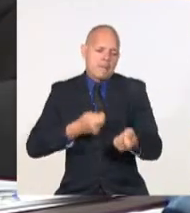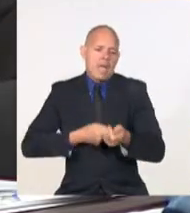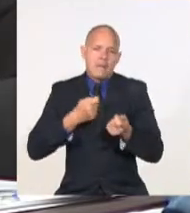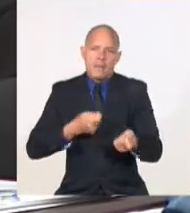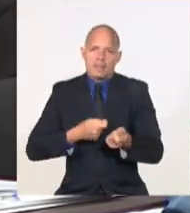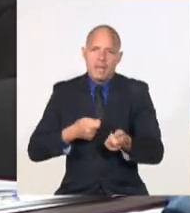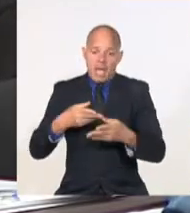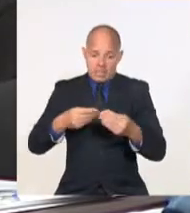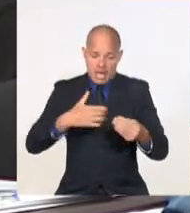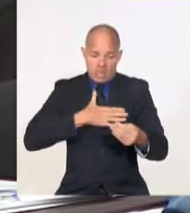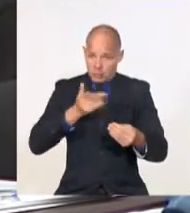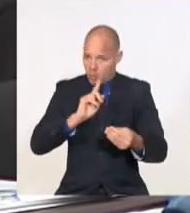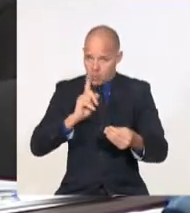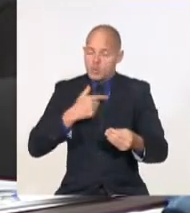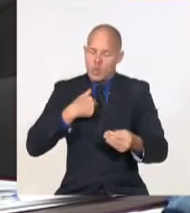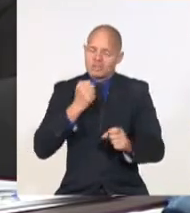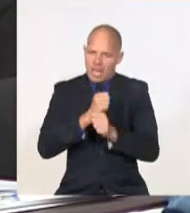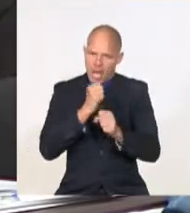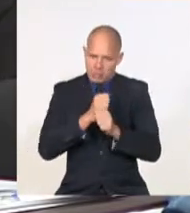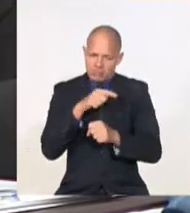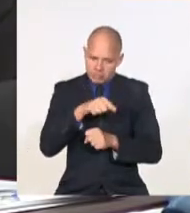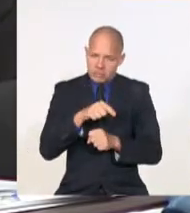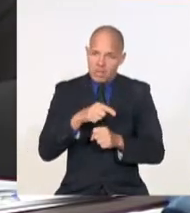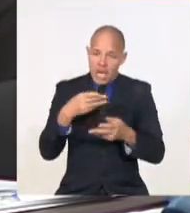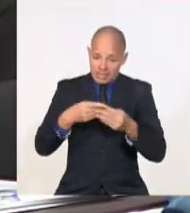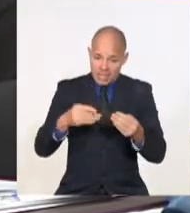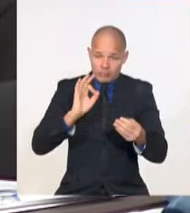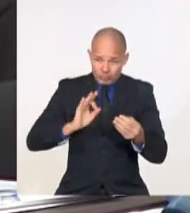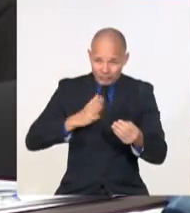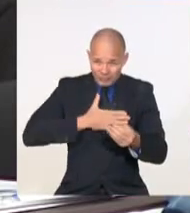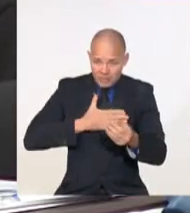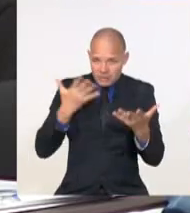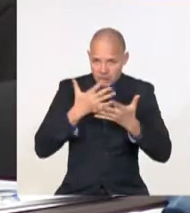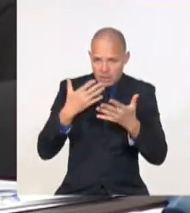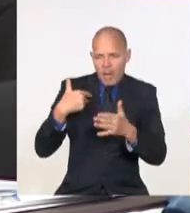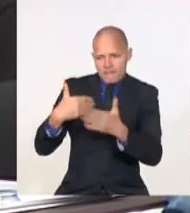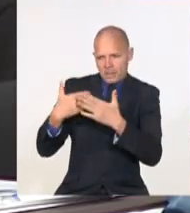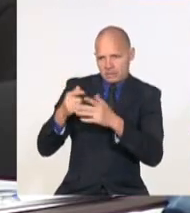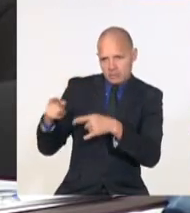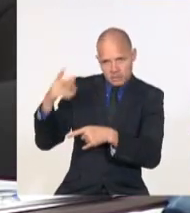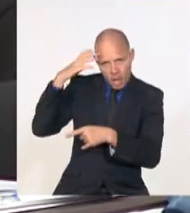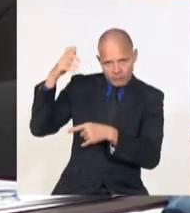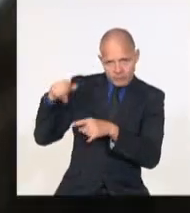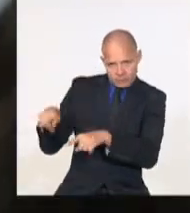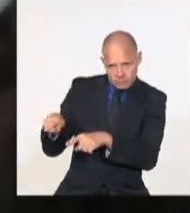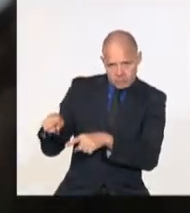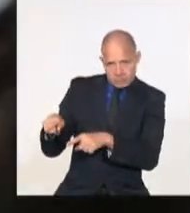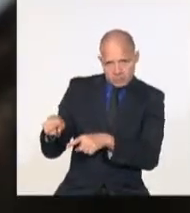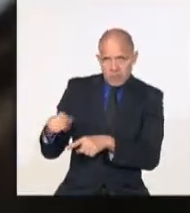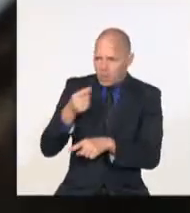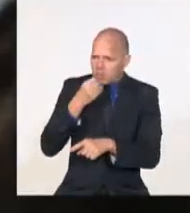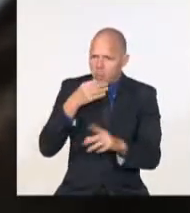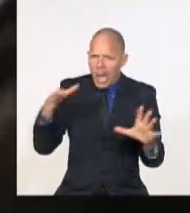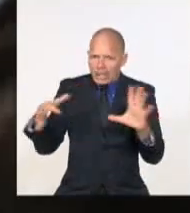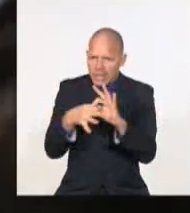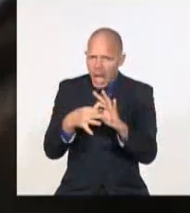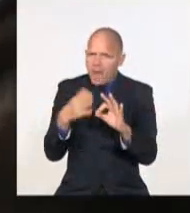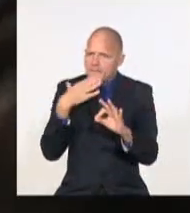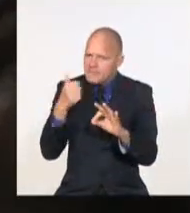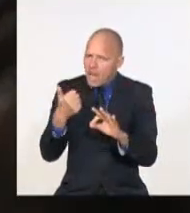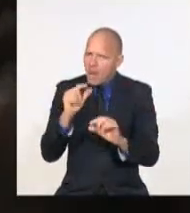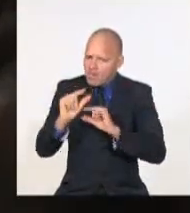que usamos esas tierras a esas empresas? Y así estaríamos fortaleciendo las empresas estatales socialistas. Y